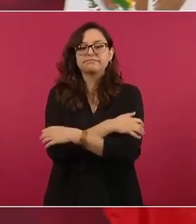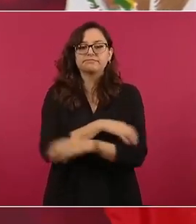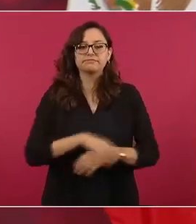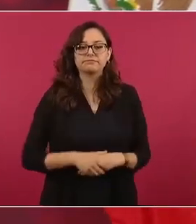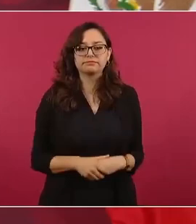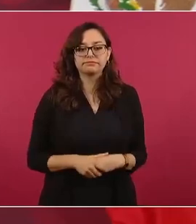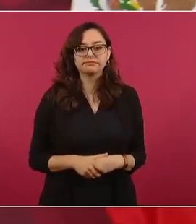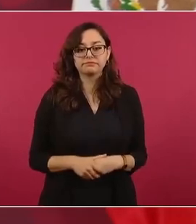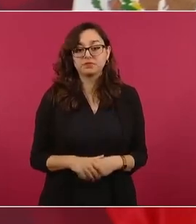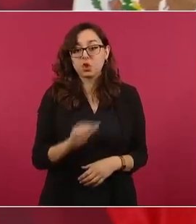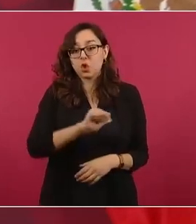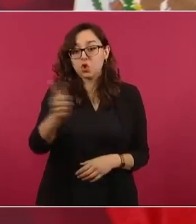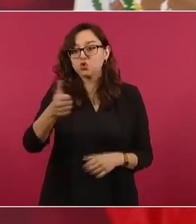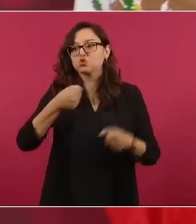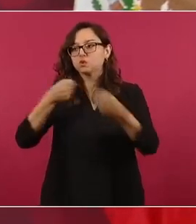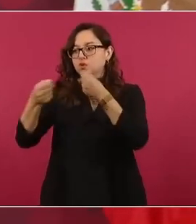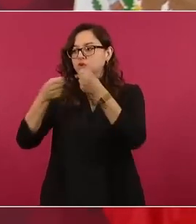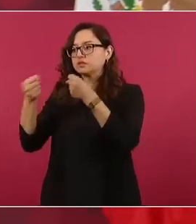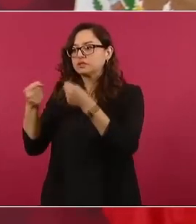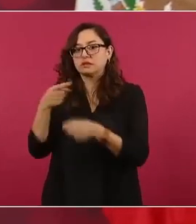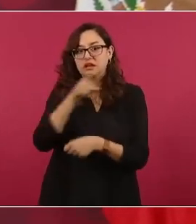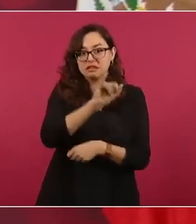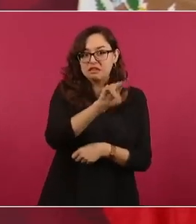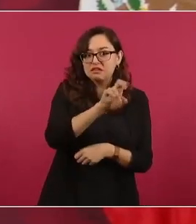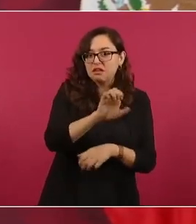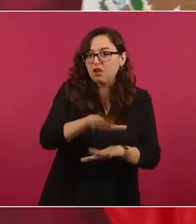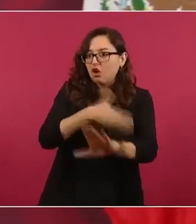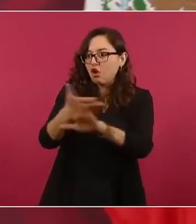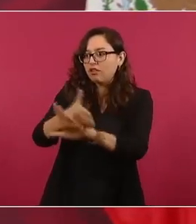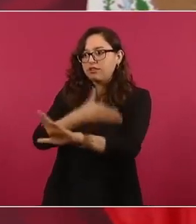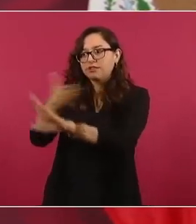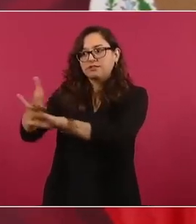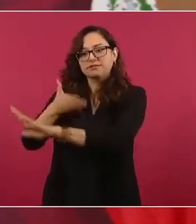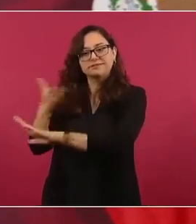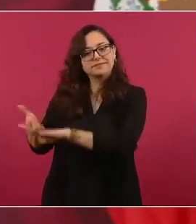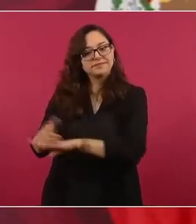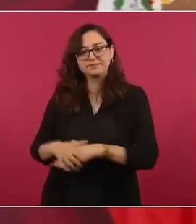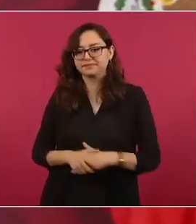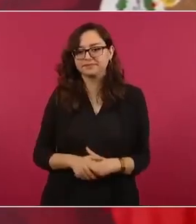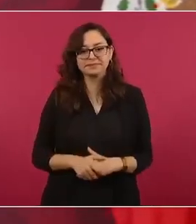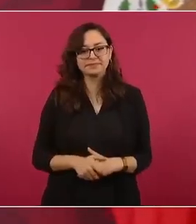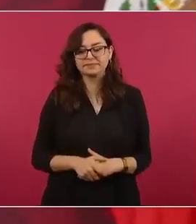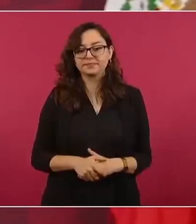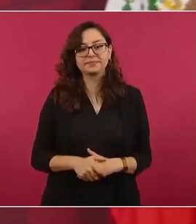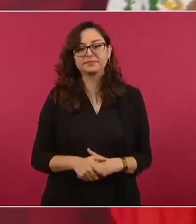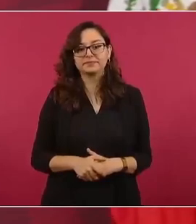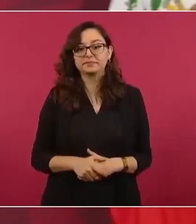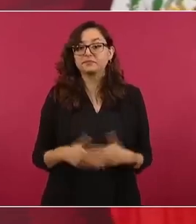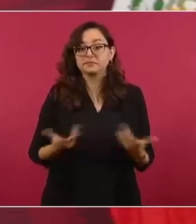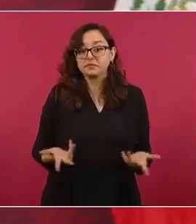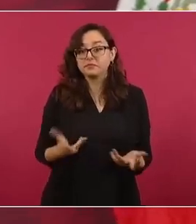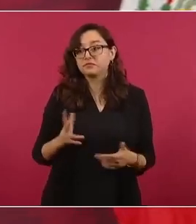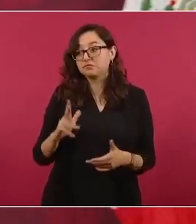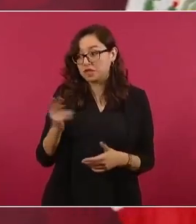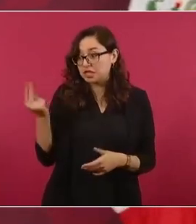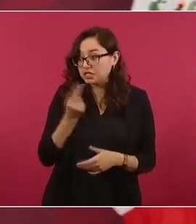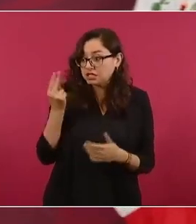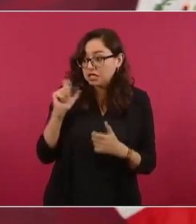y a muchos otros, y que si se necesita cooperar para